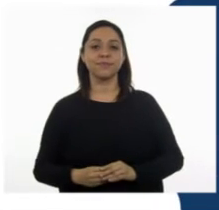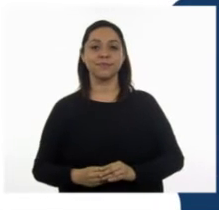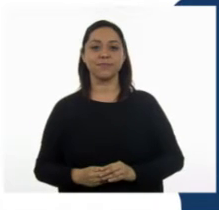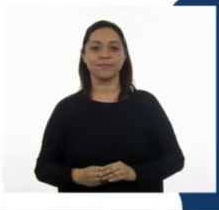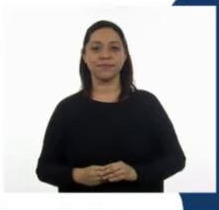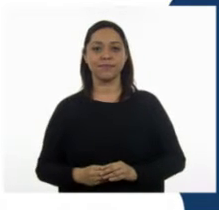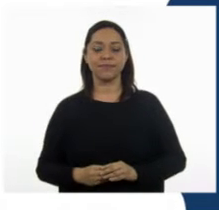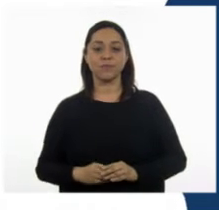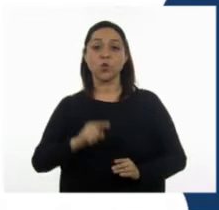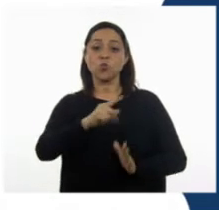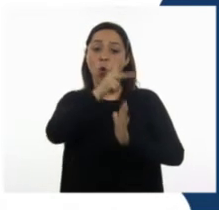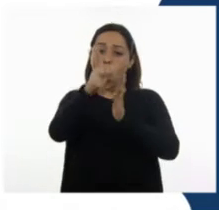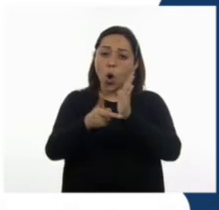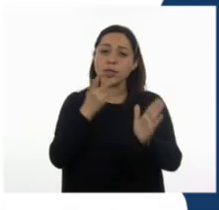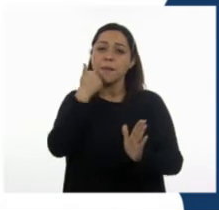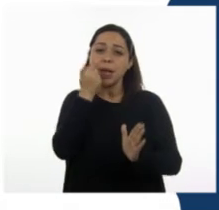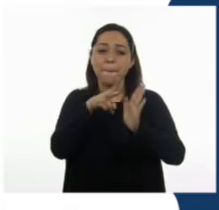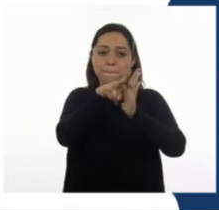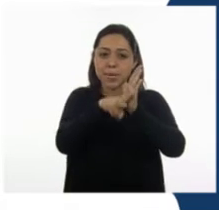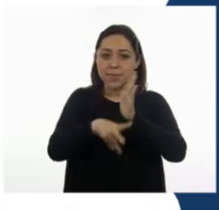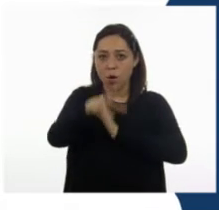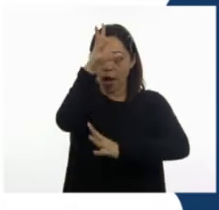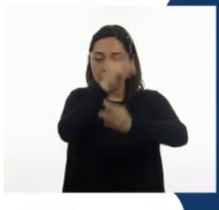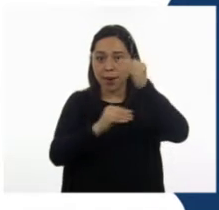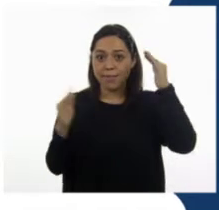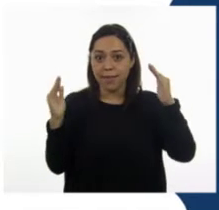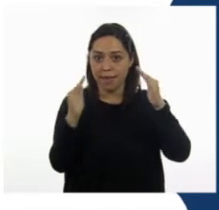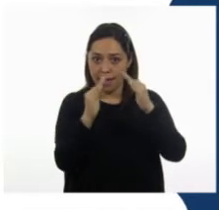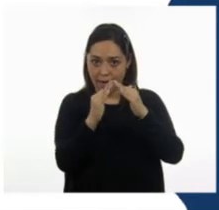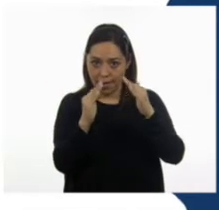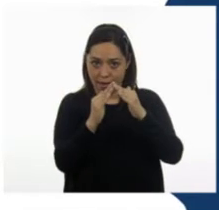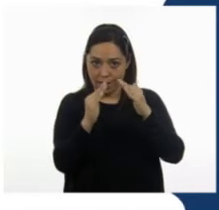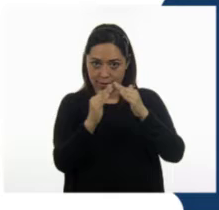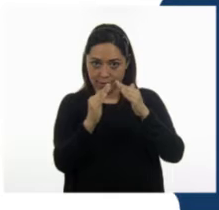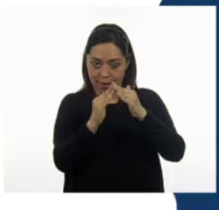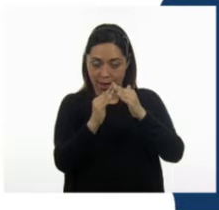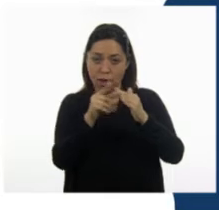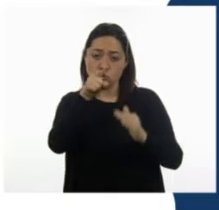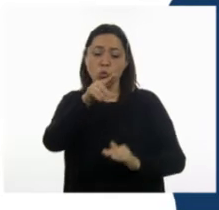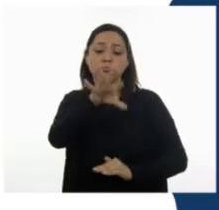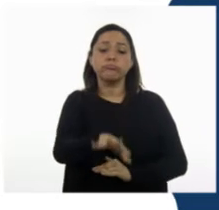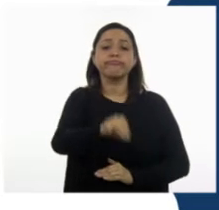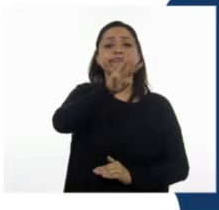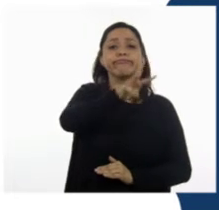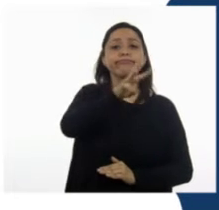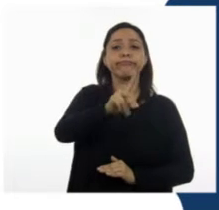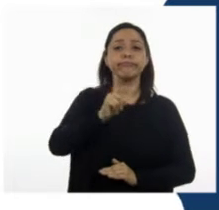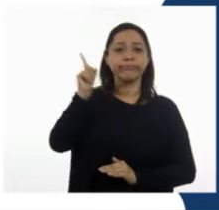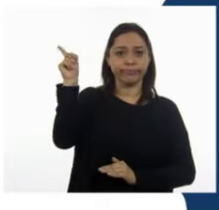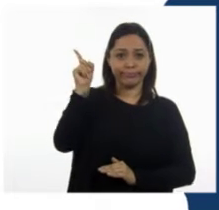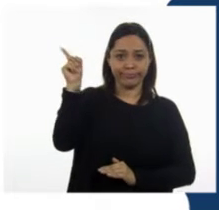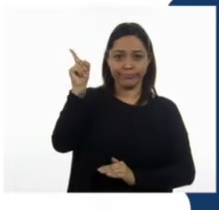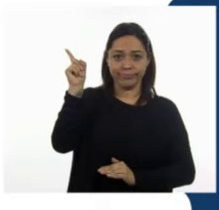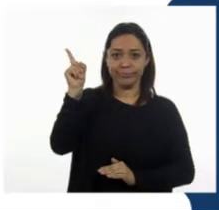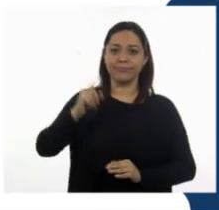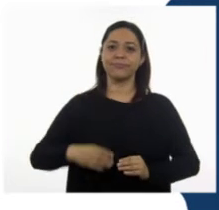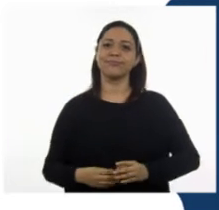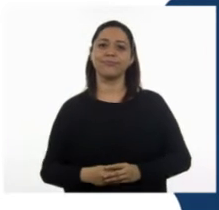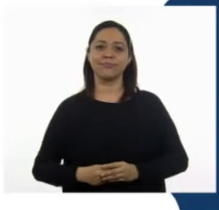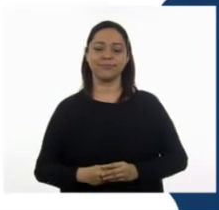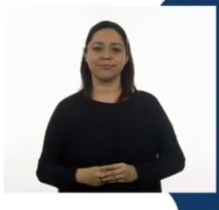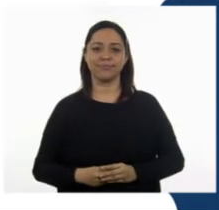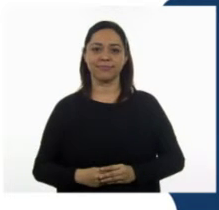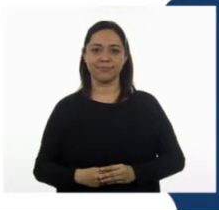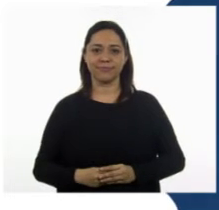Si quieres volver a ver los programas de Aprende en Casa, los puedes encontrar en la siguiente liga, aprendeencasa